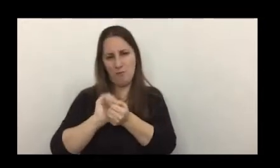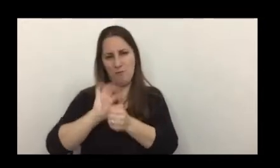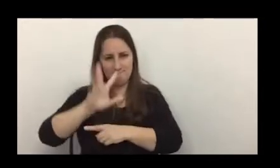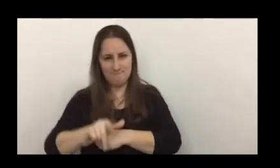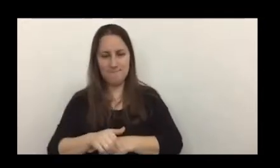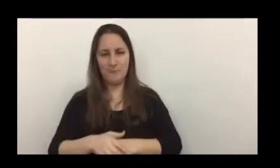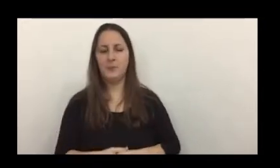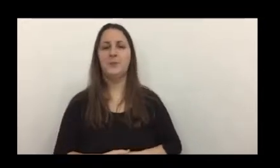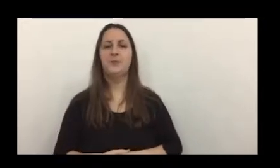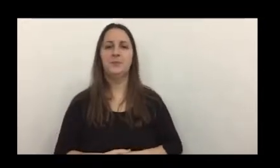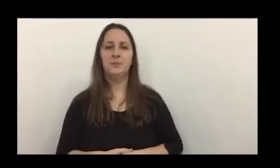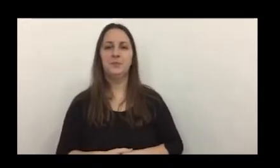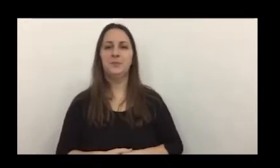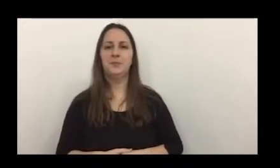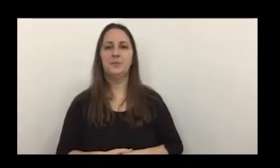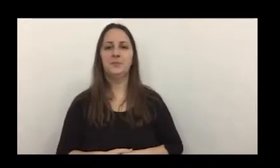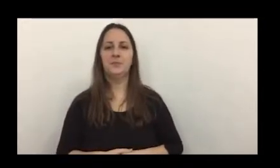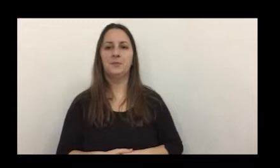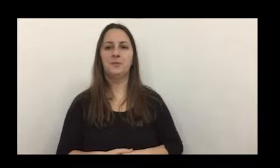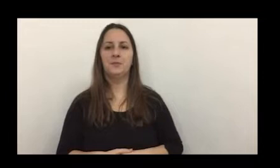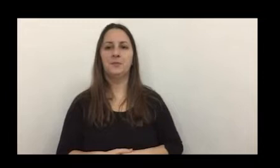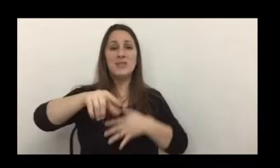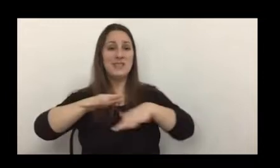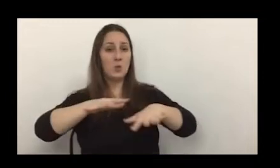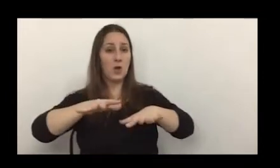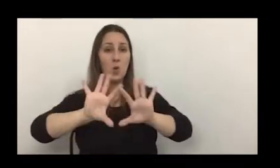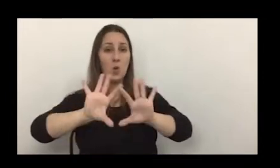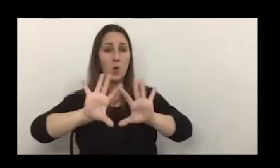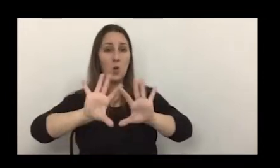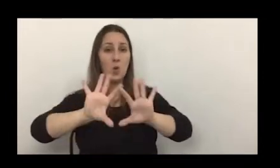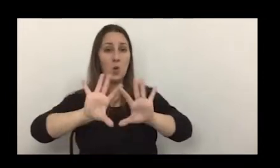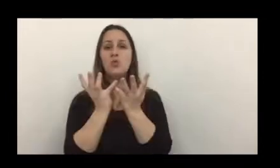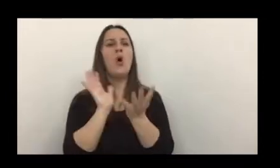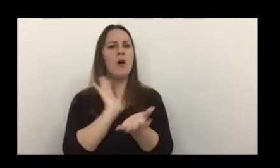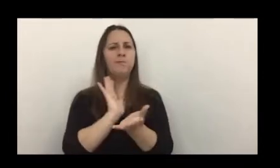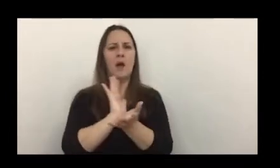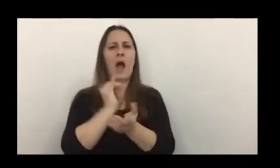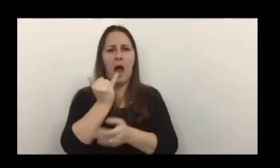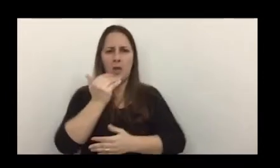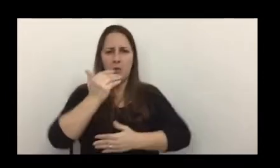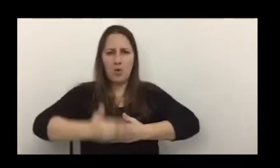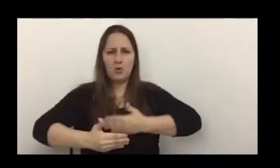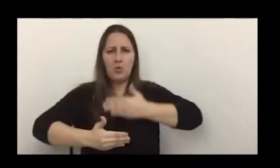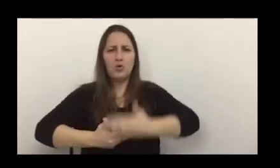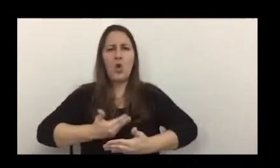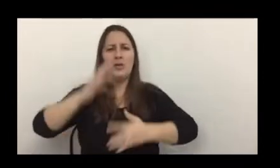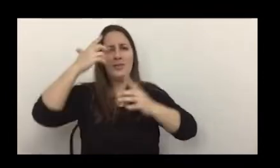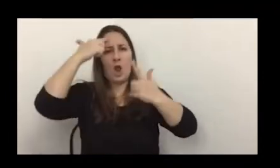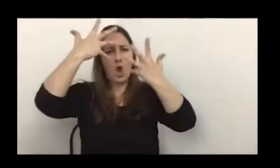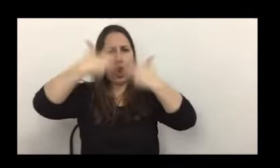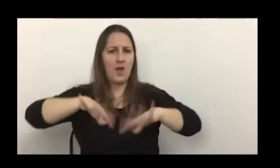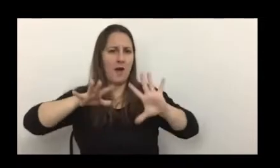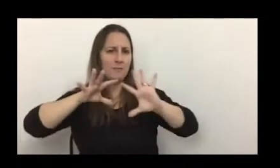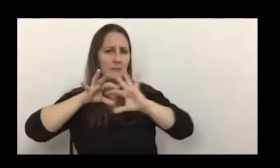El mundo hoy se encuentra, sin duda, en una fase de constante evolución tecnológica, que obviamente